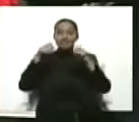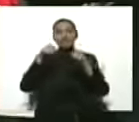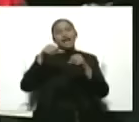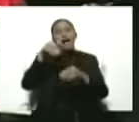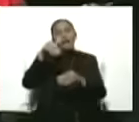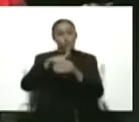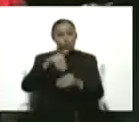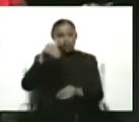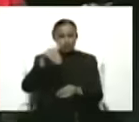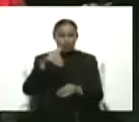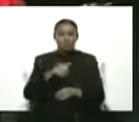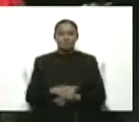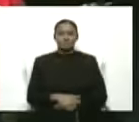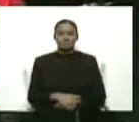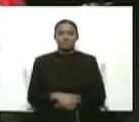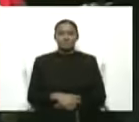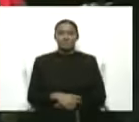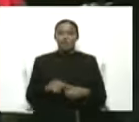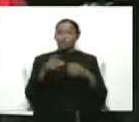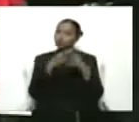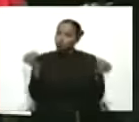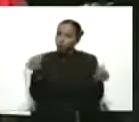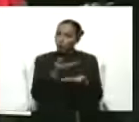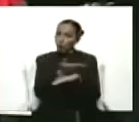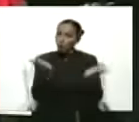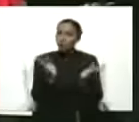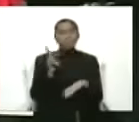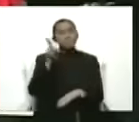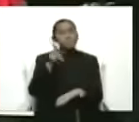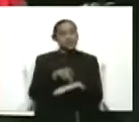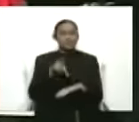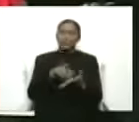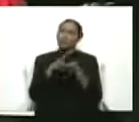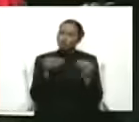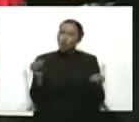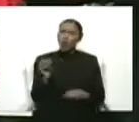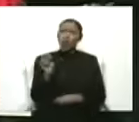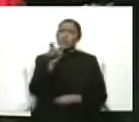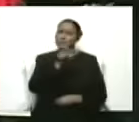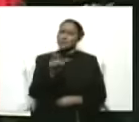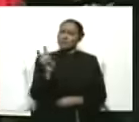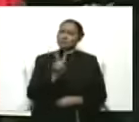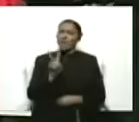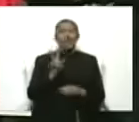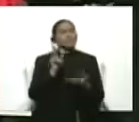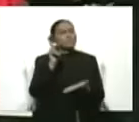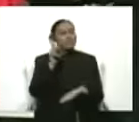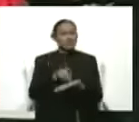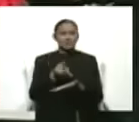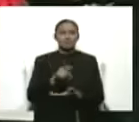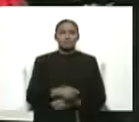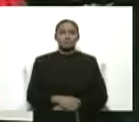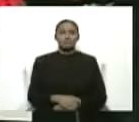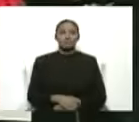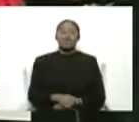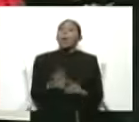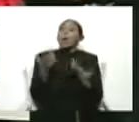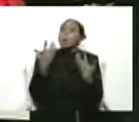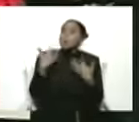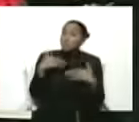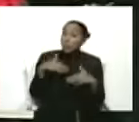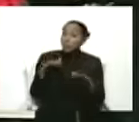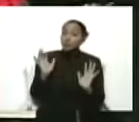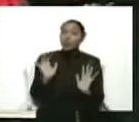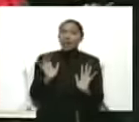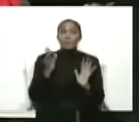Todos a participar, todos los venezolanos. Por cierto, hay muchos